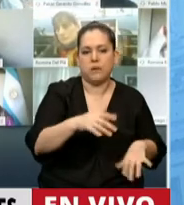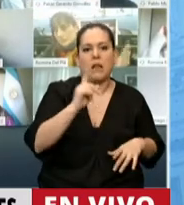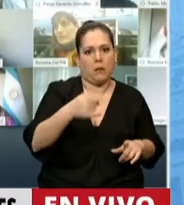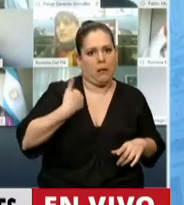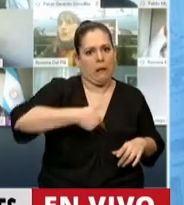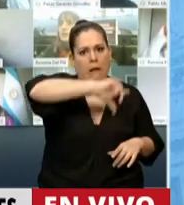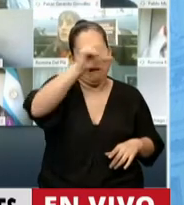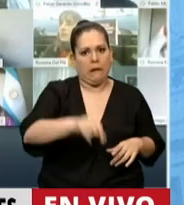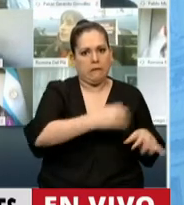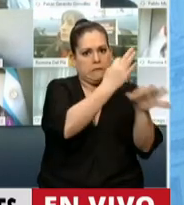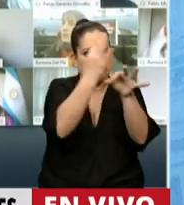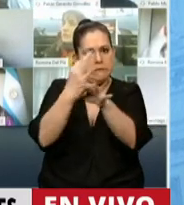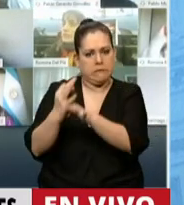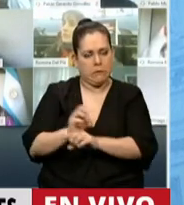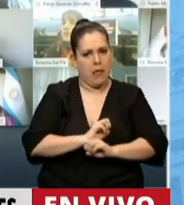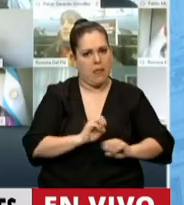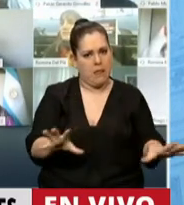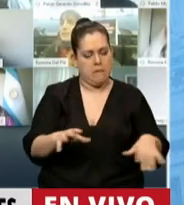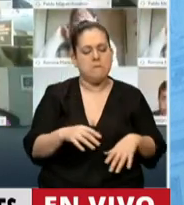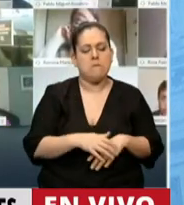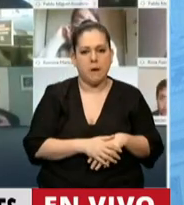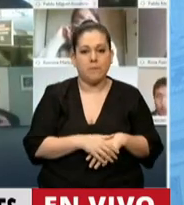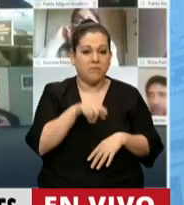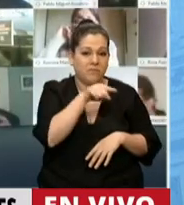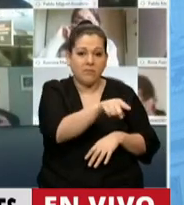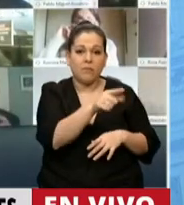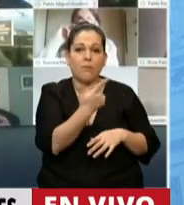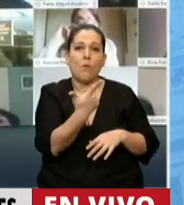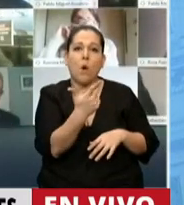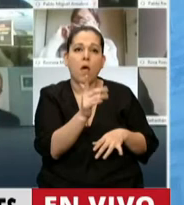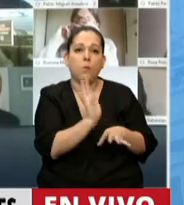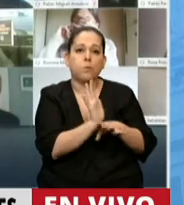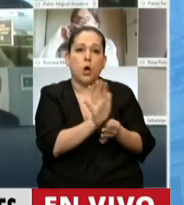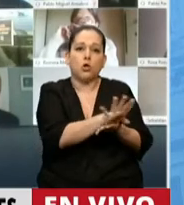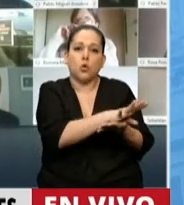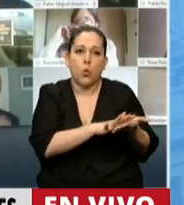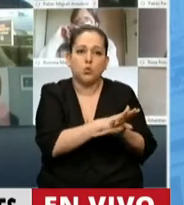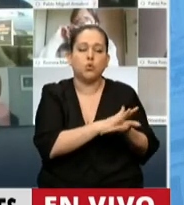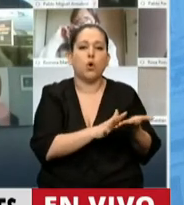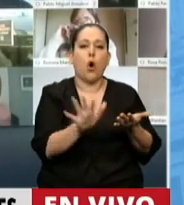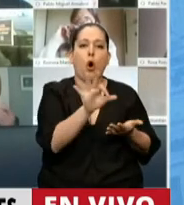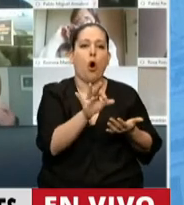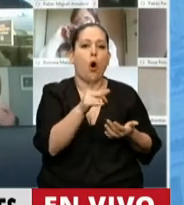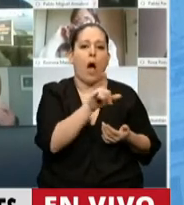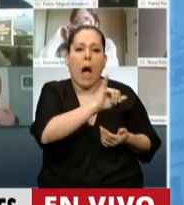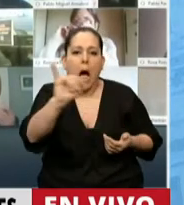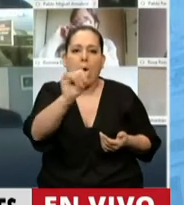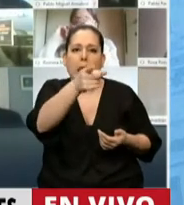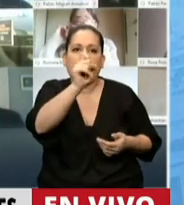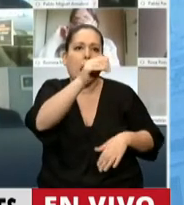el país. Y ese crimen sigue impune porque no hay nadie acusado de la muerte de Sandra y Rubén,